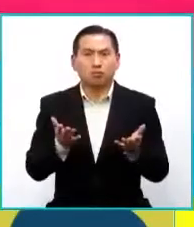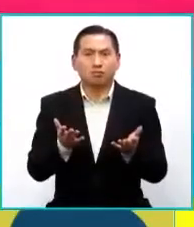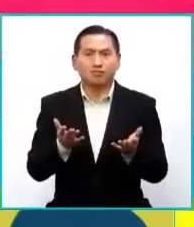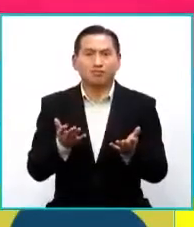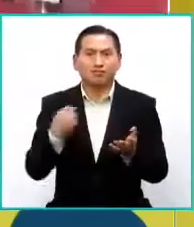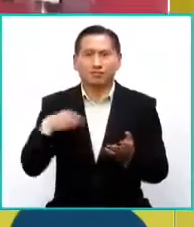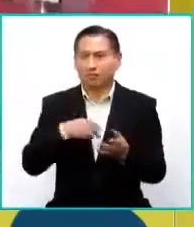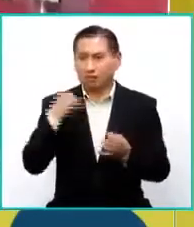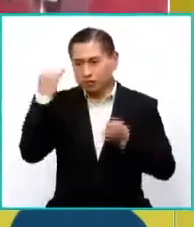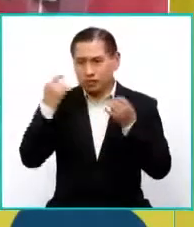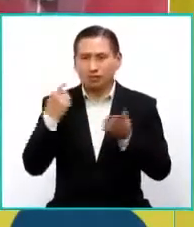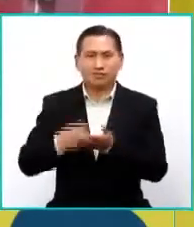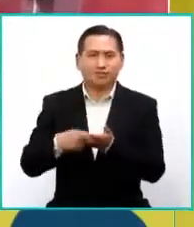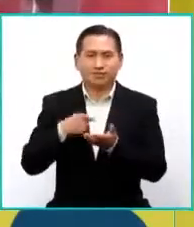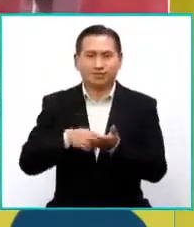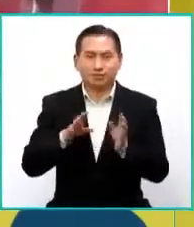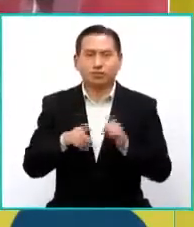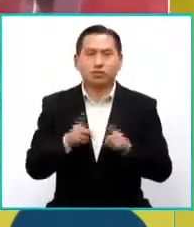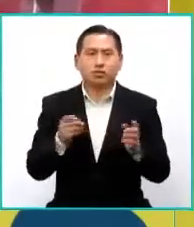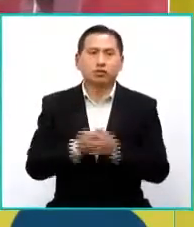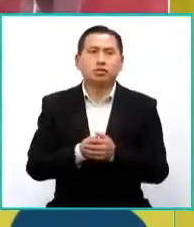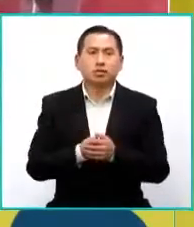en esa discusión. Pero bueno,